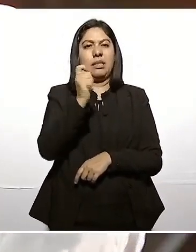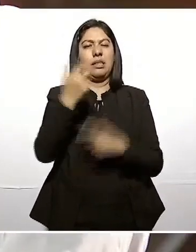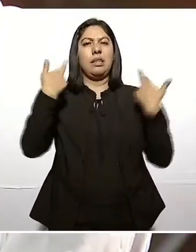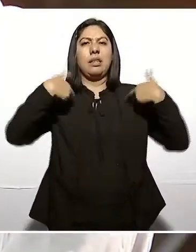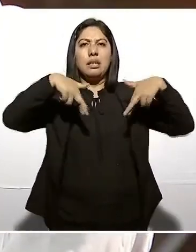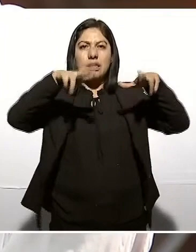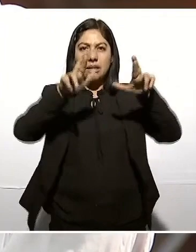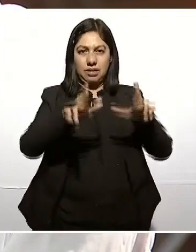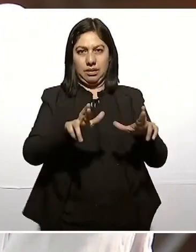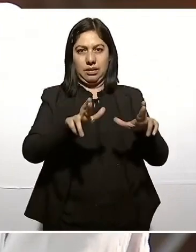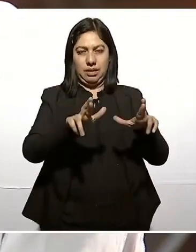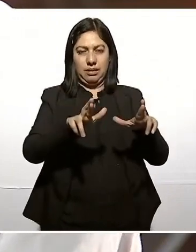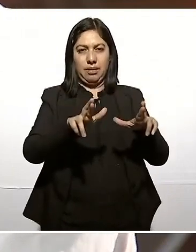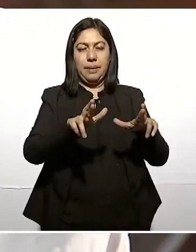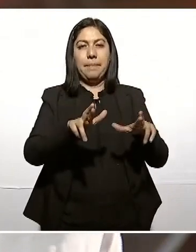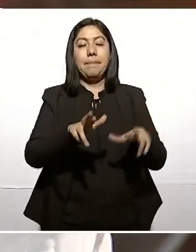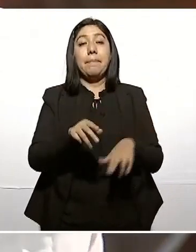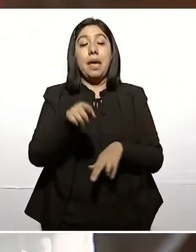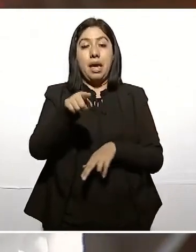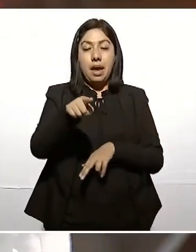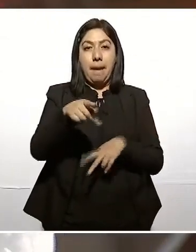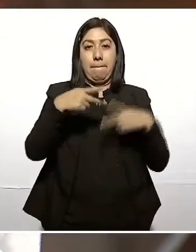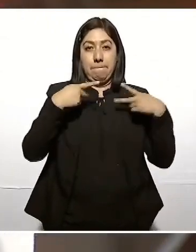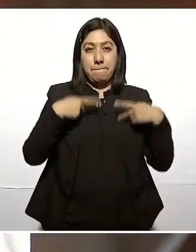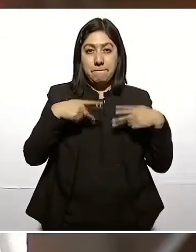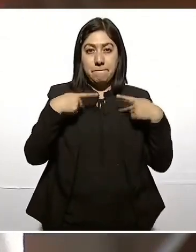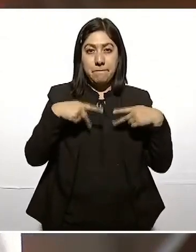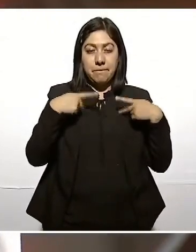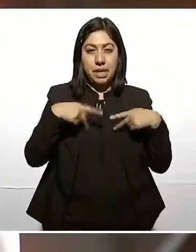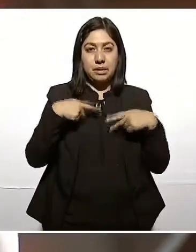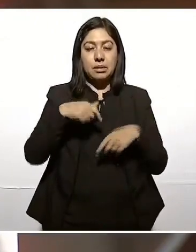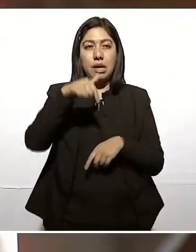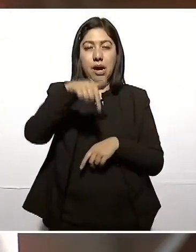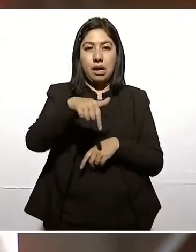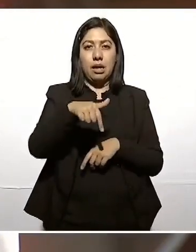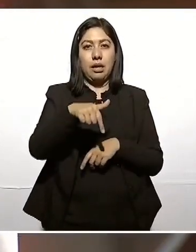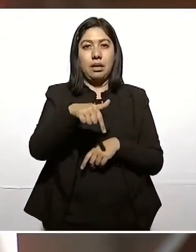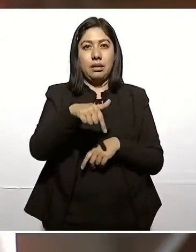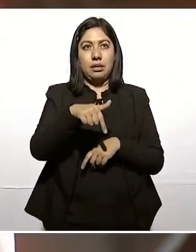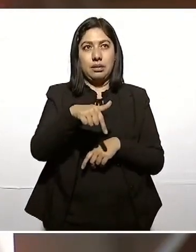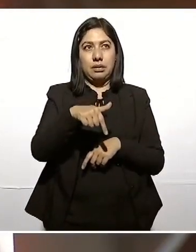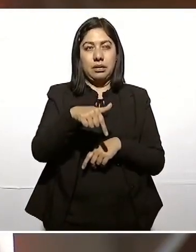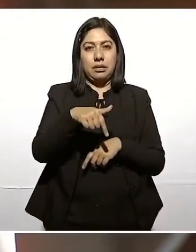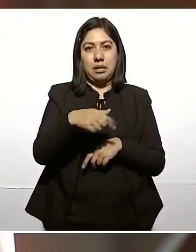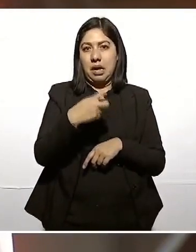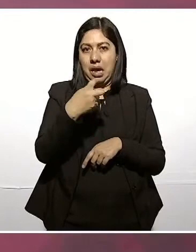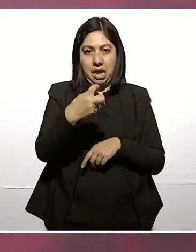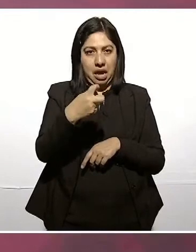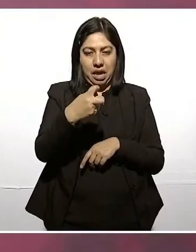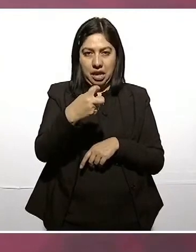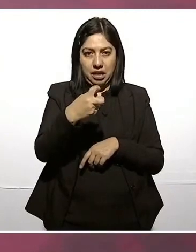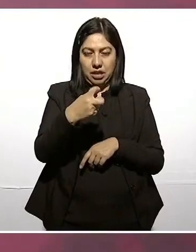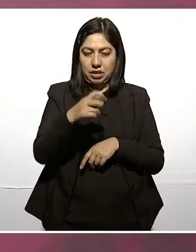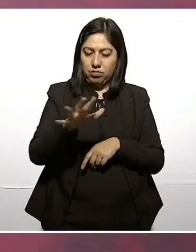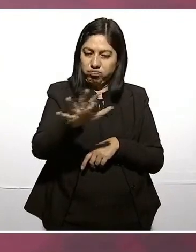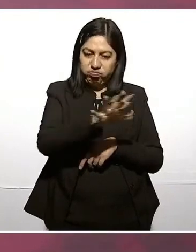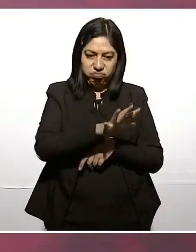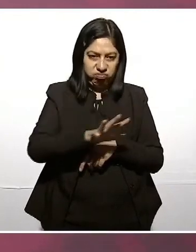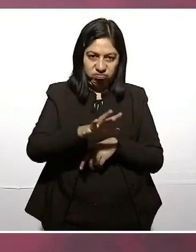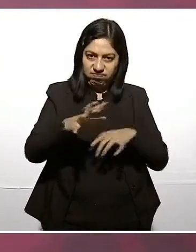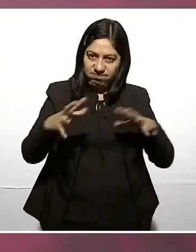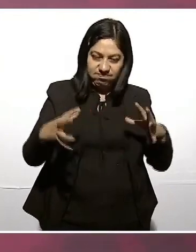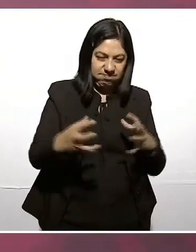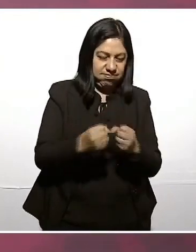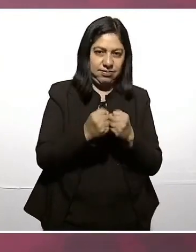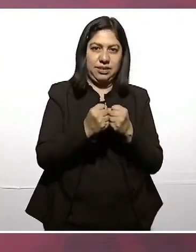el que ocupara de hecho y de derecho, de facto y de juré,